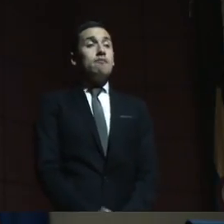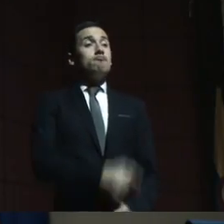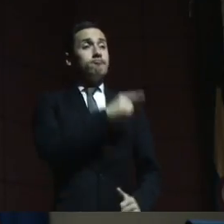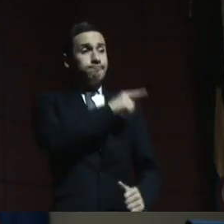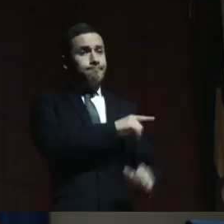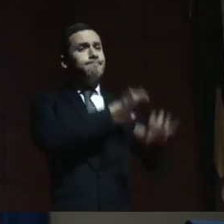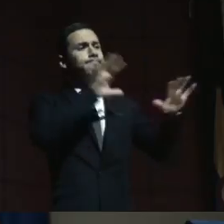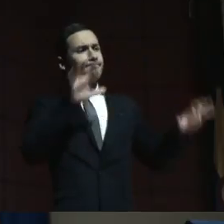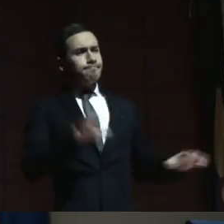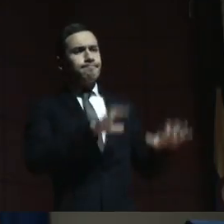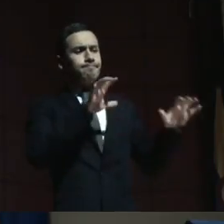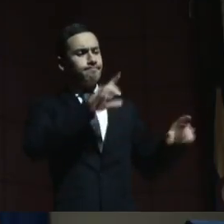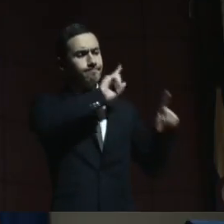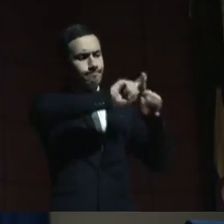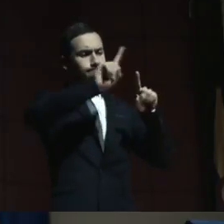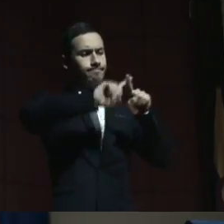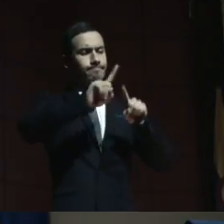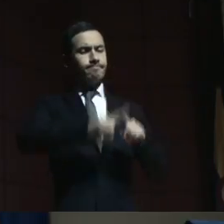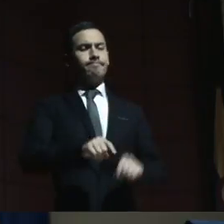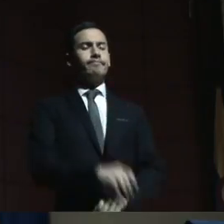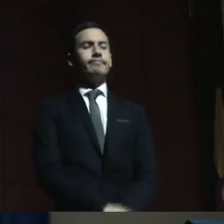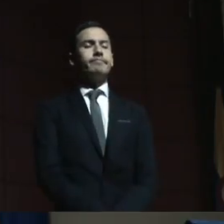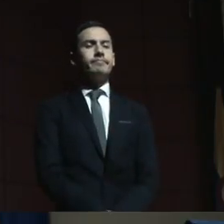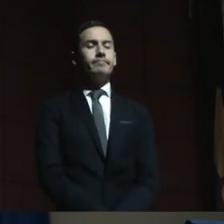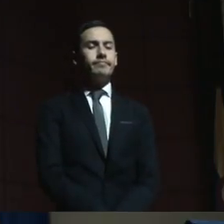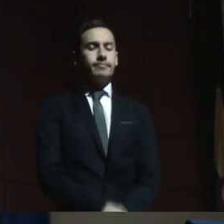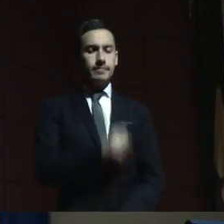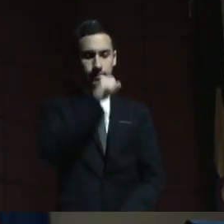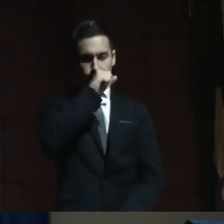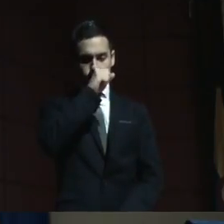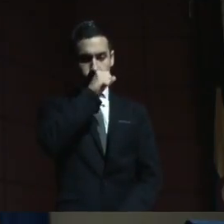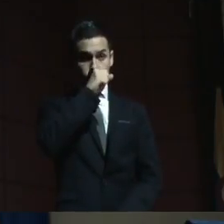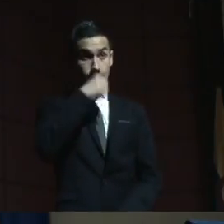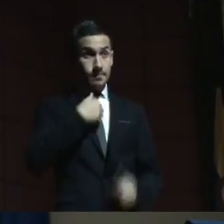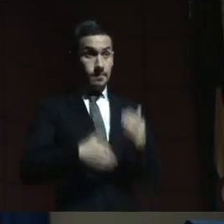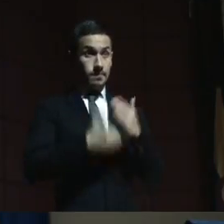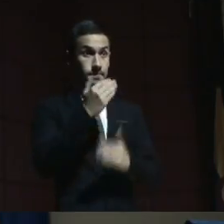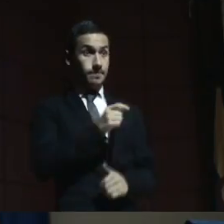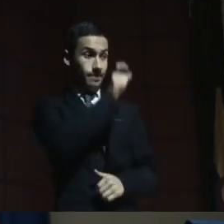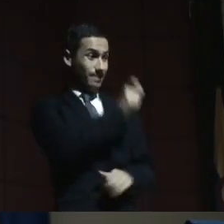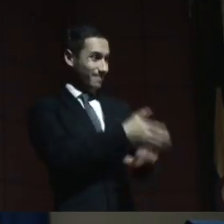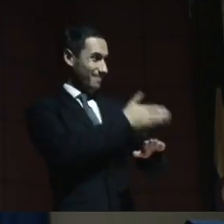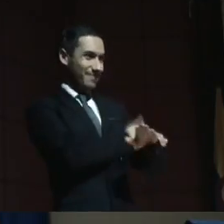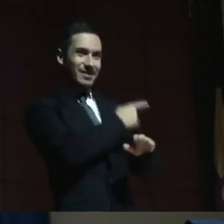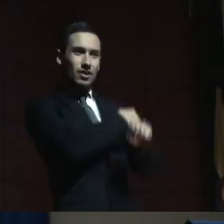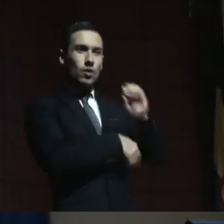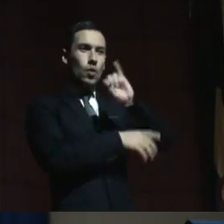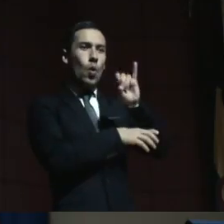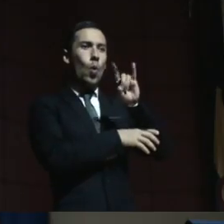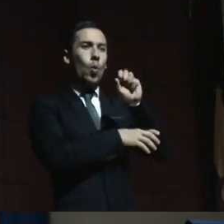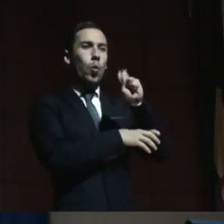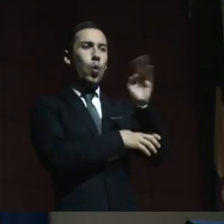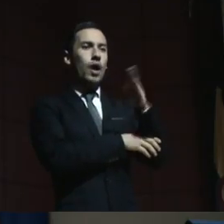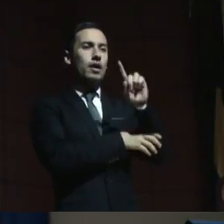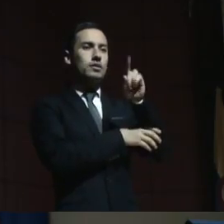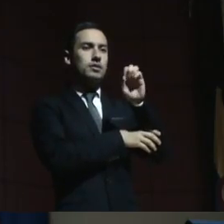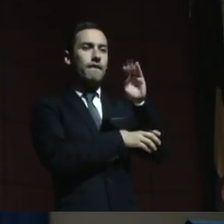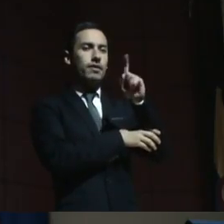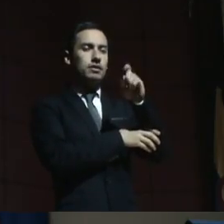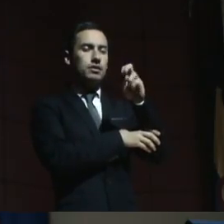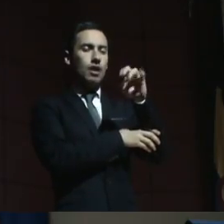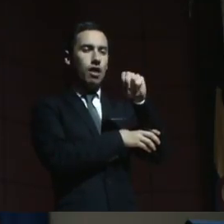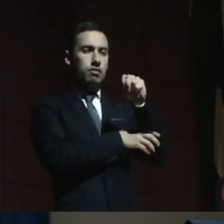acciones. Yo quería empezar, y creo que Juan Sebastián y todos los que me antecedieron, y